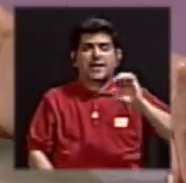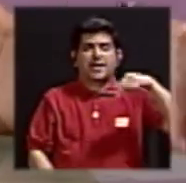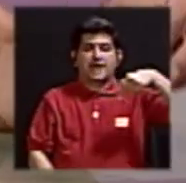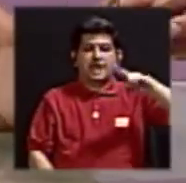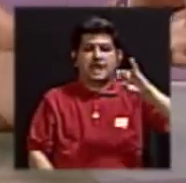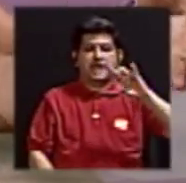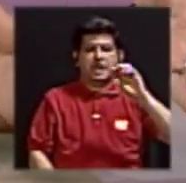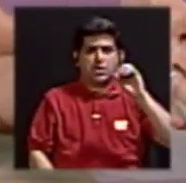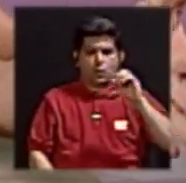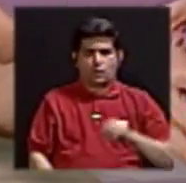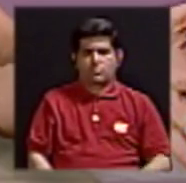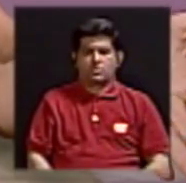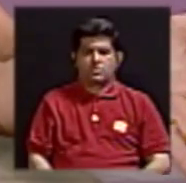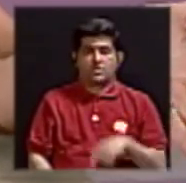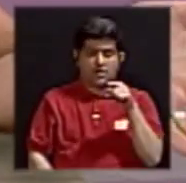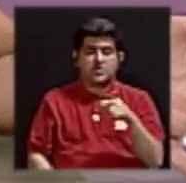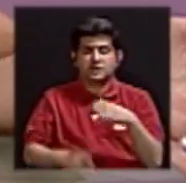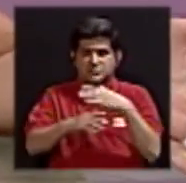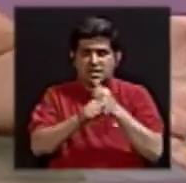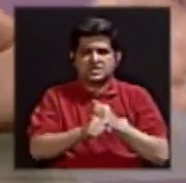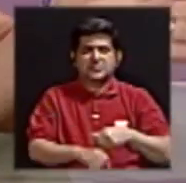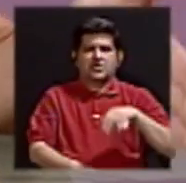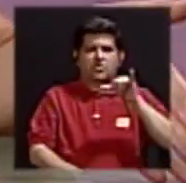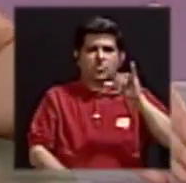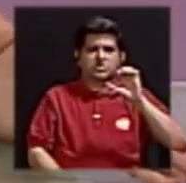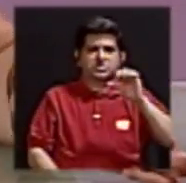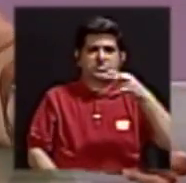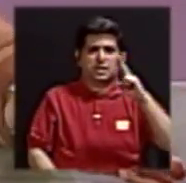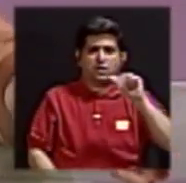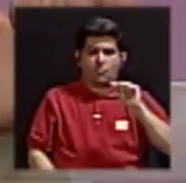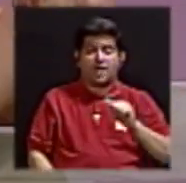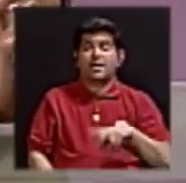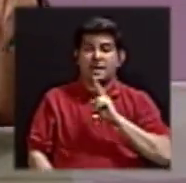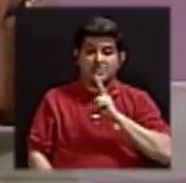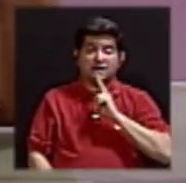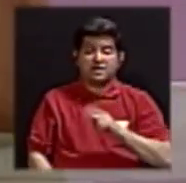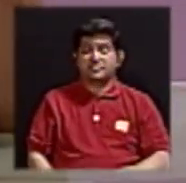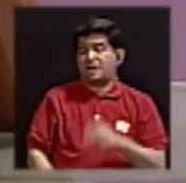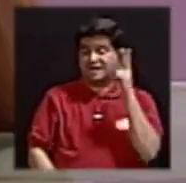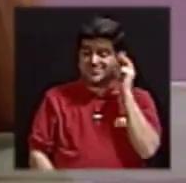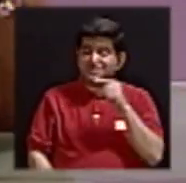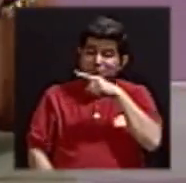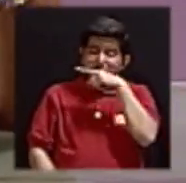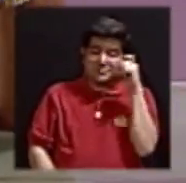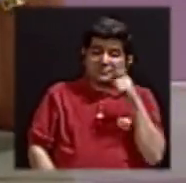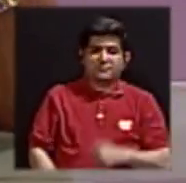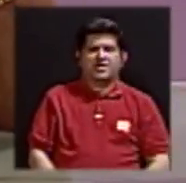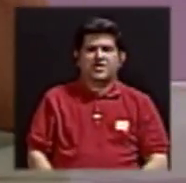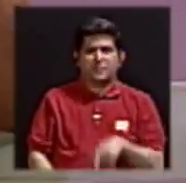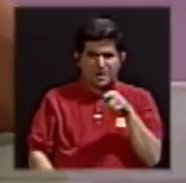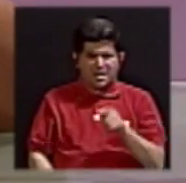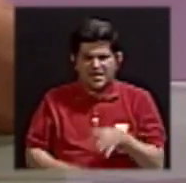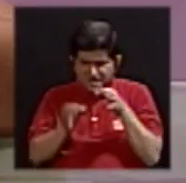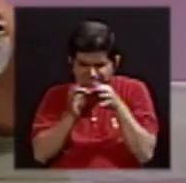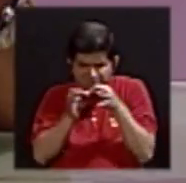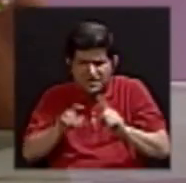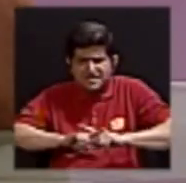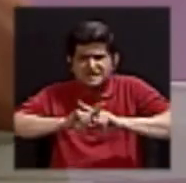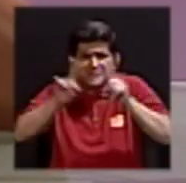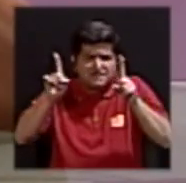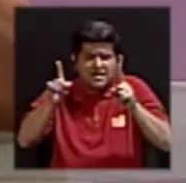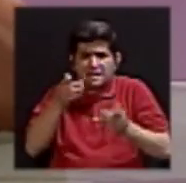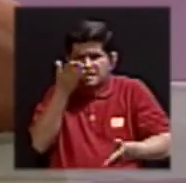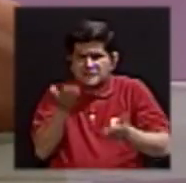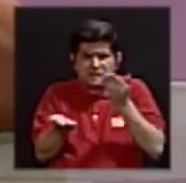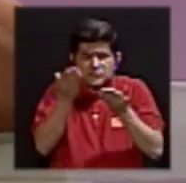hormonas de yegua. Suena un poco feo, pero esa es la realidad. Entonces, molecularmente son hormonas distintas a